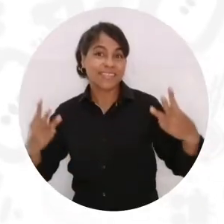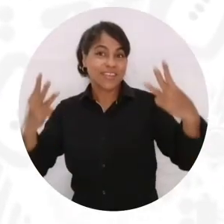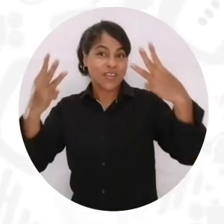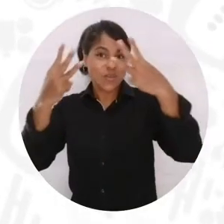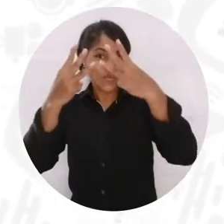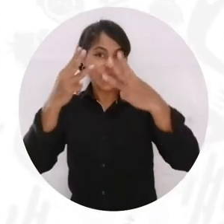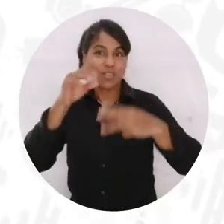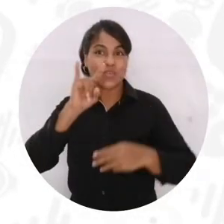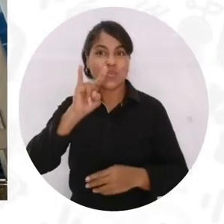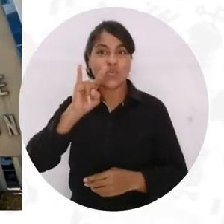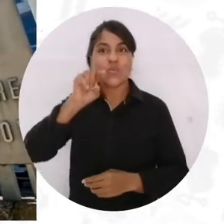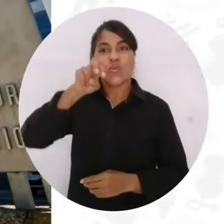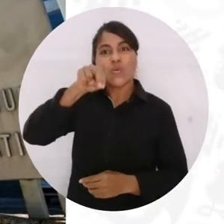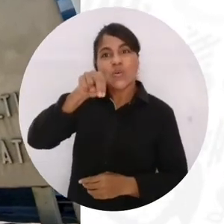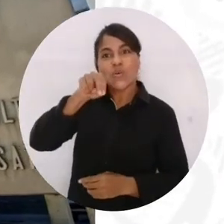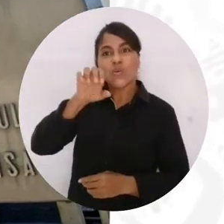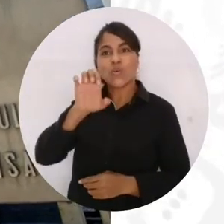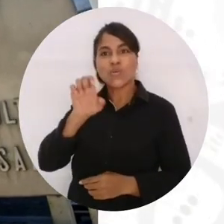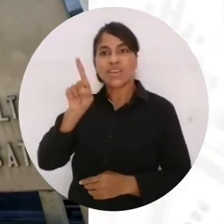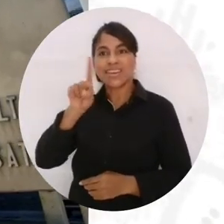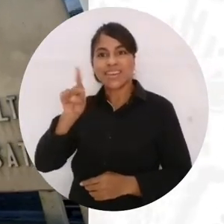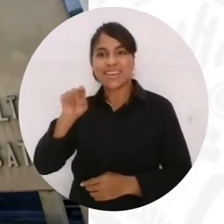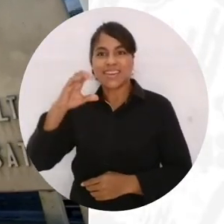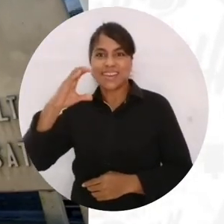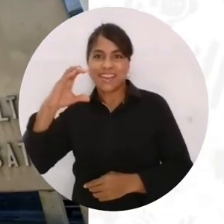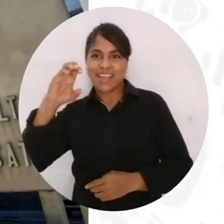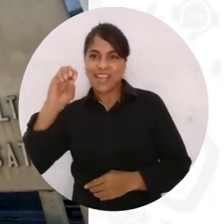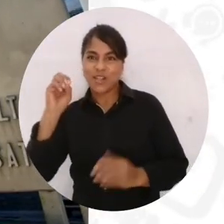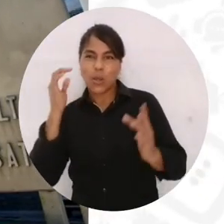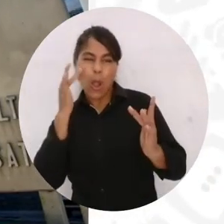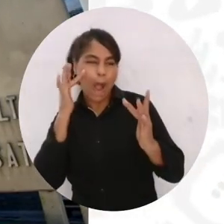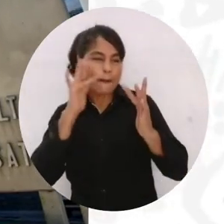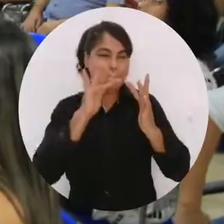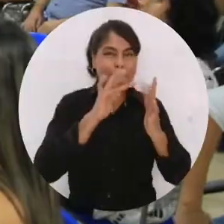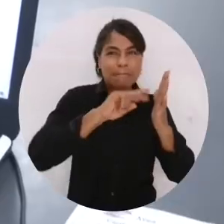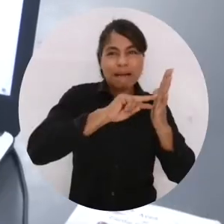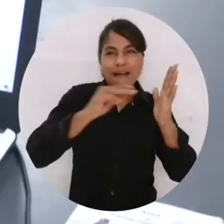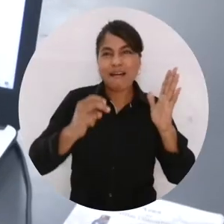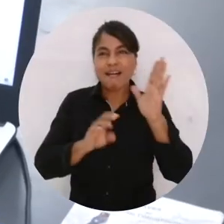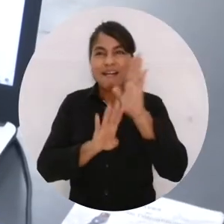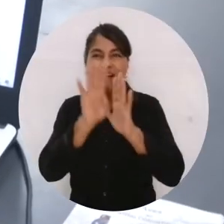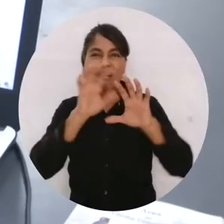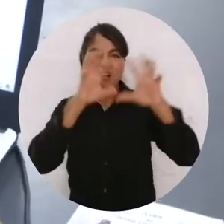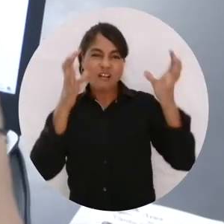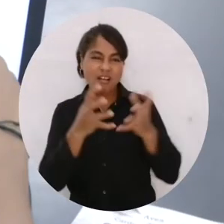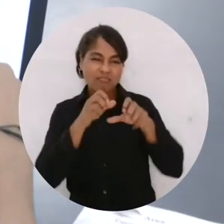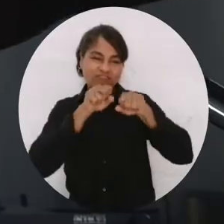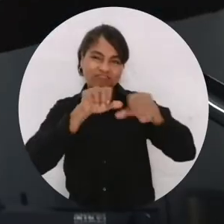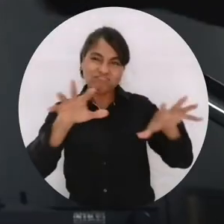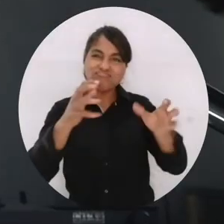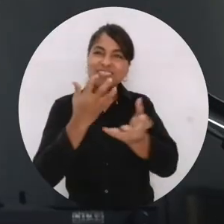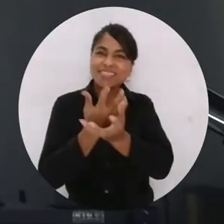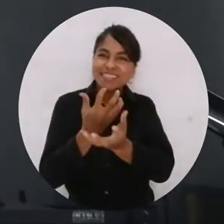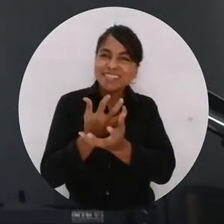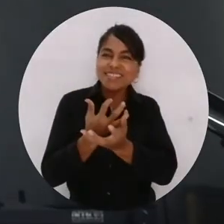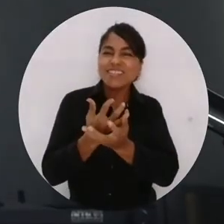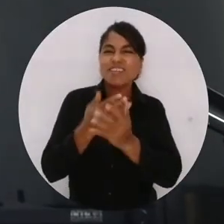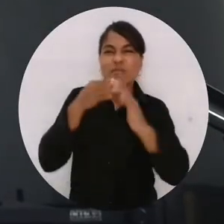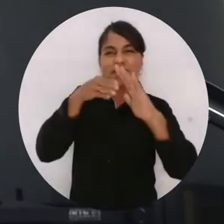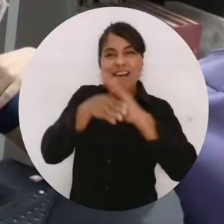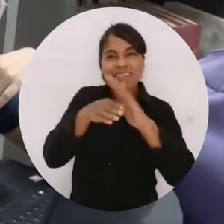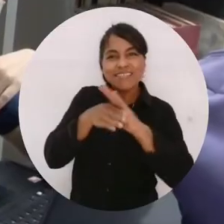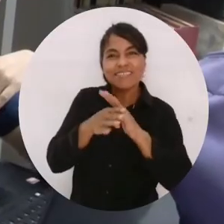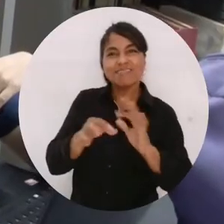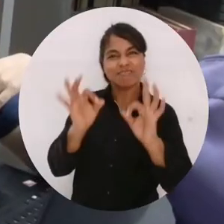Organización de las Naciones Unidas para la Educación, la Ciencia y la Cultura, UNESCO, y se alinea a la digitalización global de la información científica para